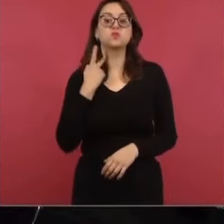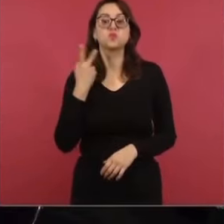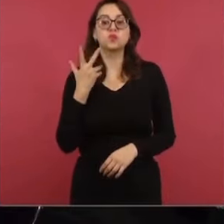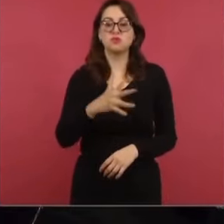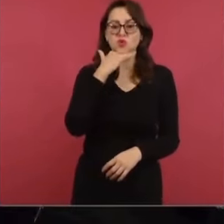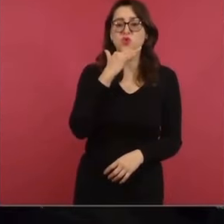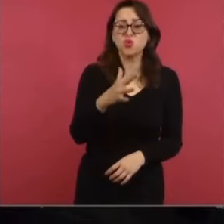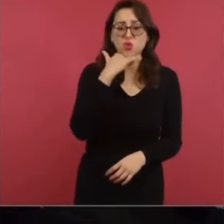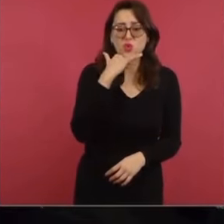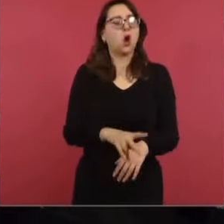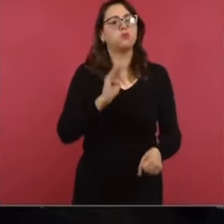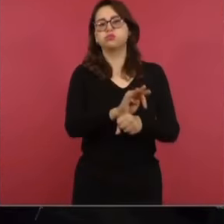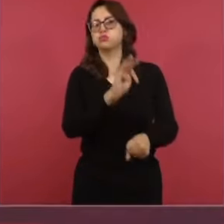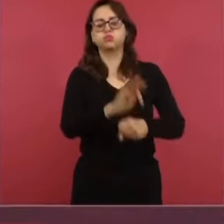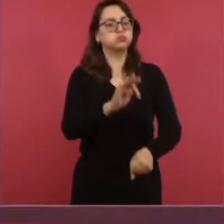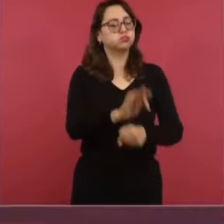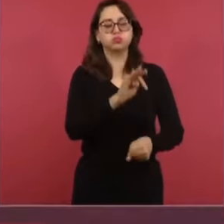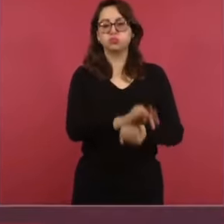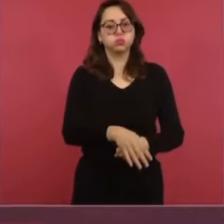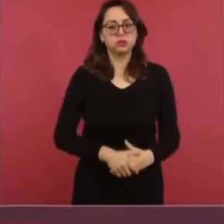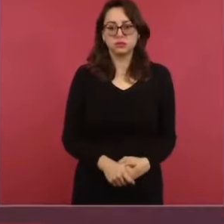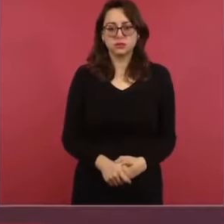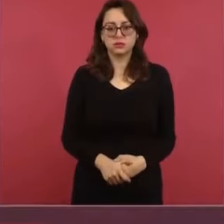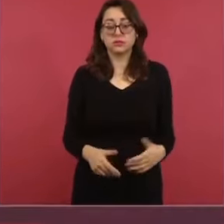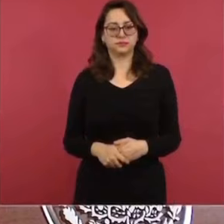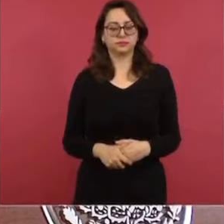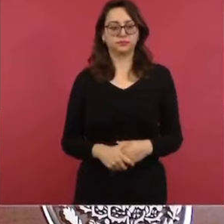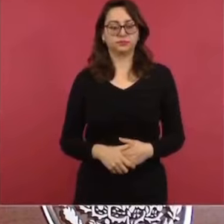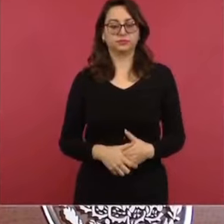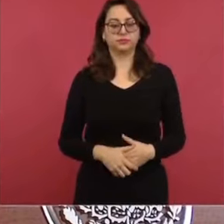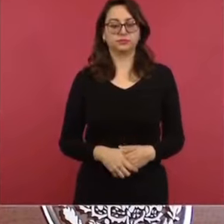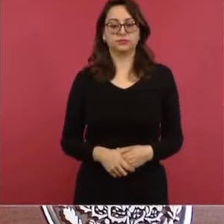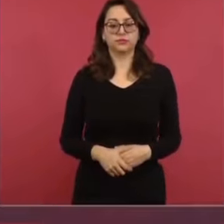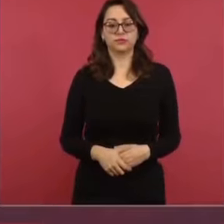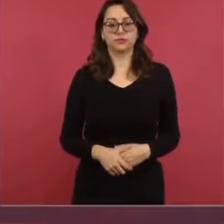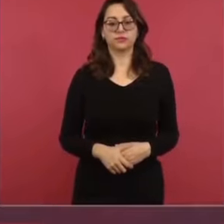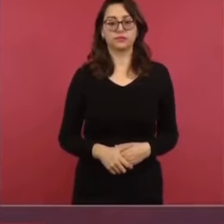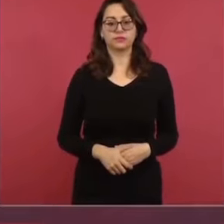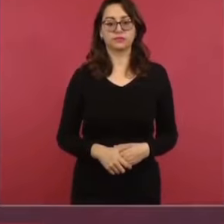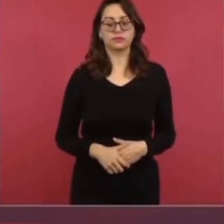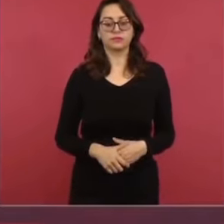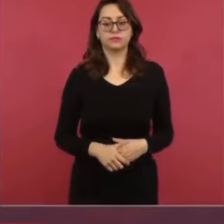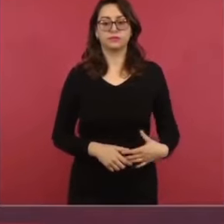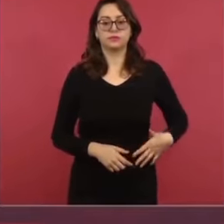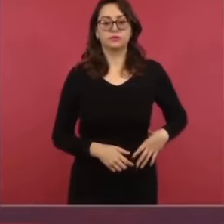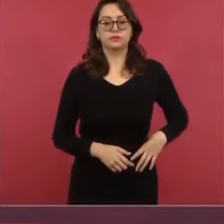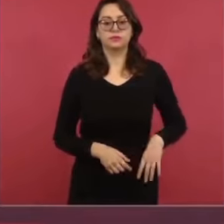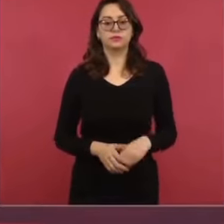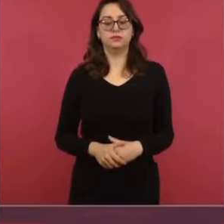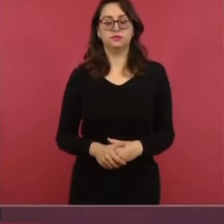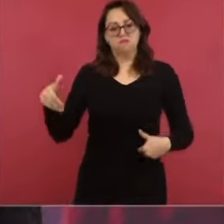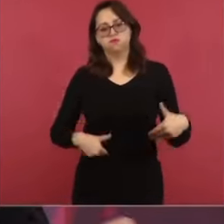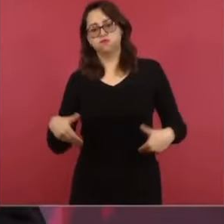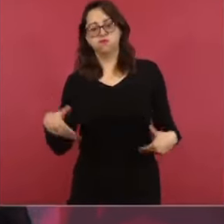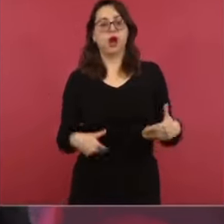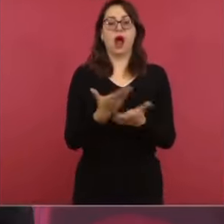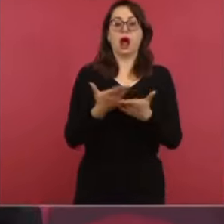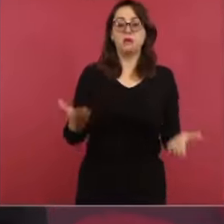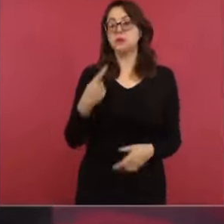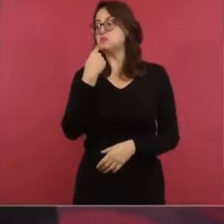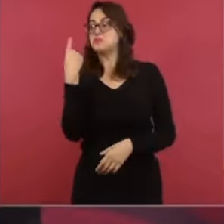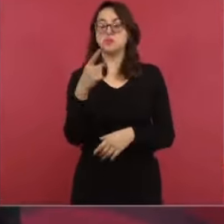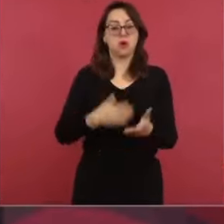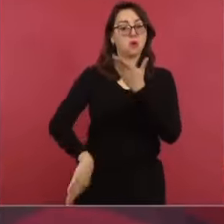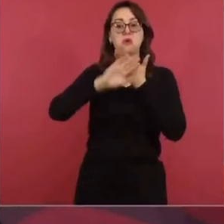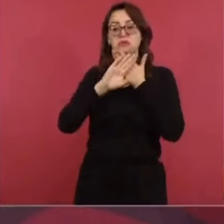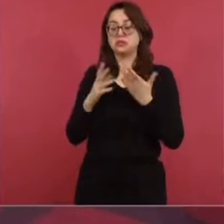Son los principales protectores de García Luna. Ahora presenta el exministro Cosío un amparo. Yo lo